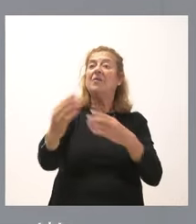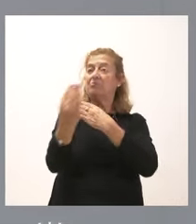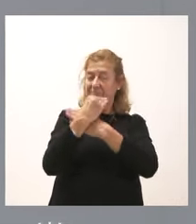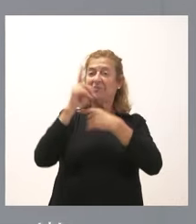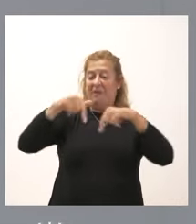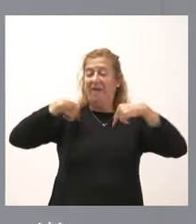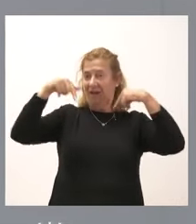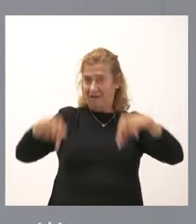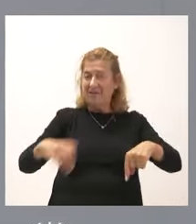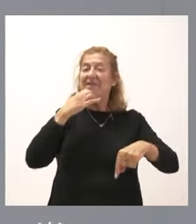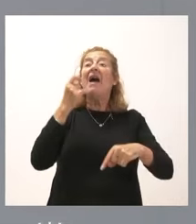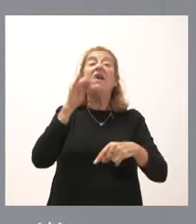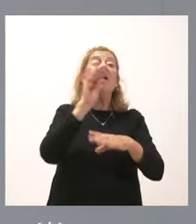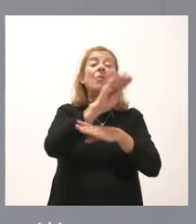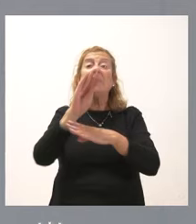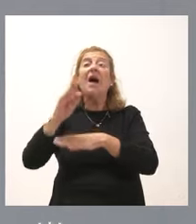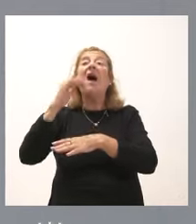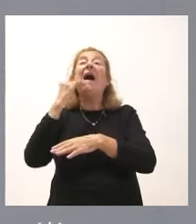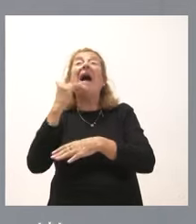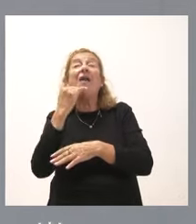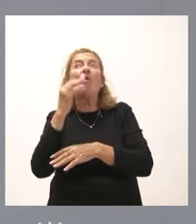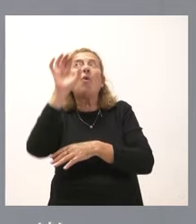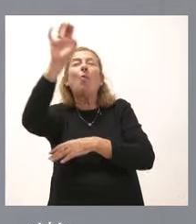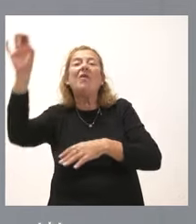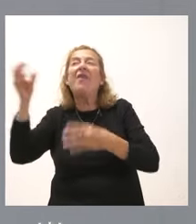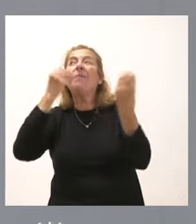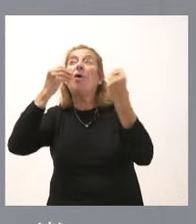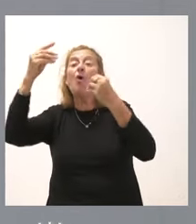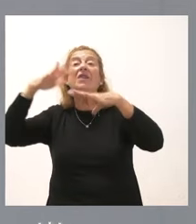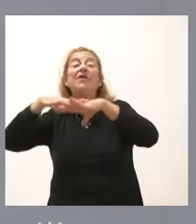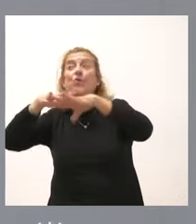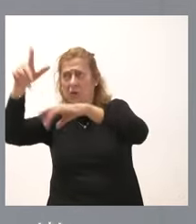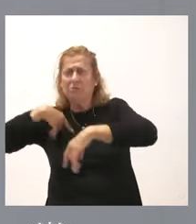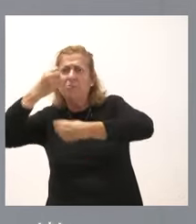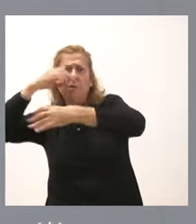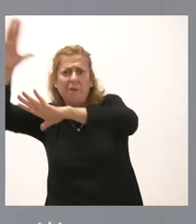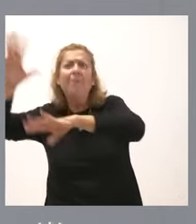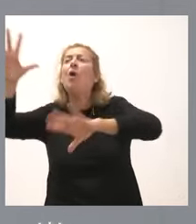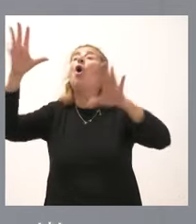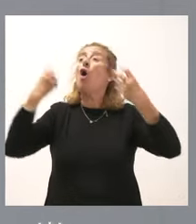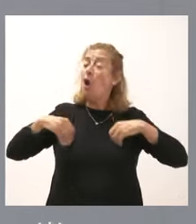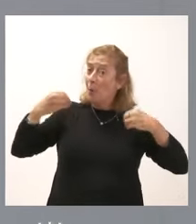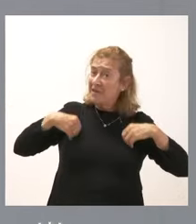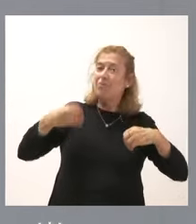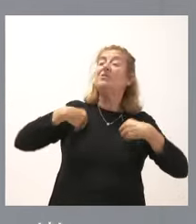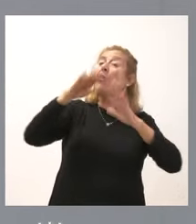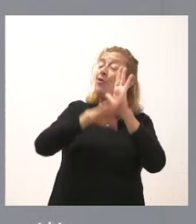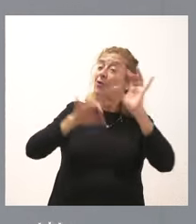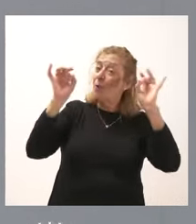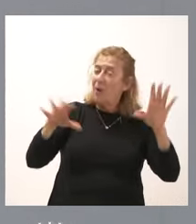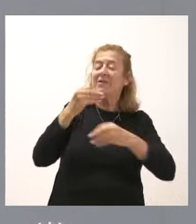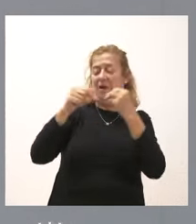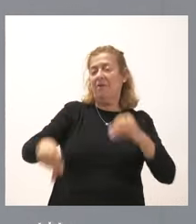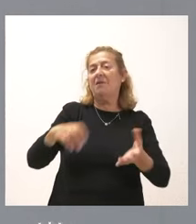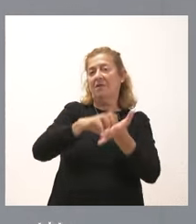Y que si hay un trato para alguna comunidad autónoma concreta mejorando sus infraestructuras nos parece bien, pero que lo mismo y en las mismas condiciones se haga en